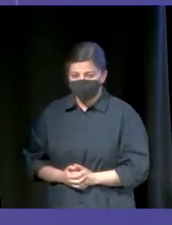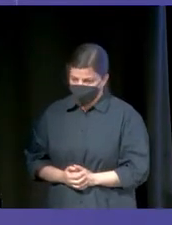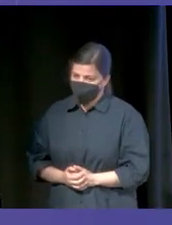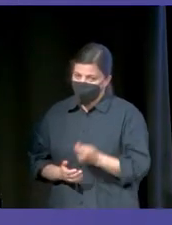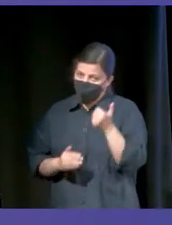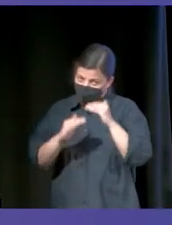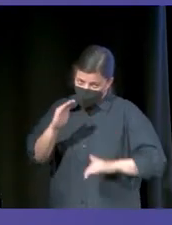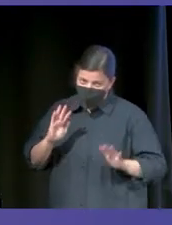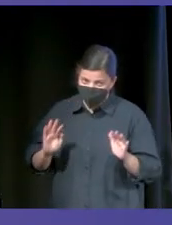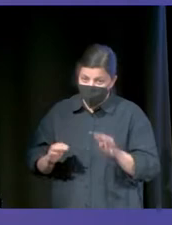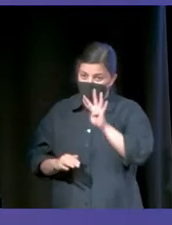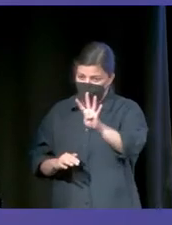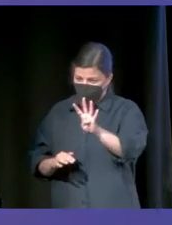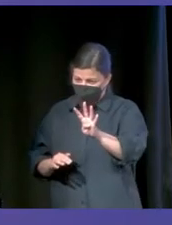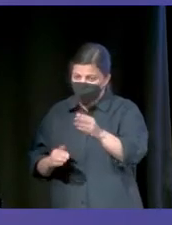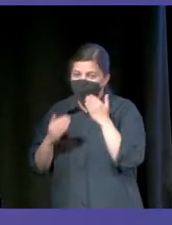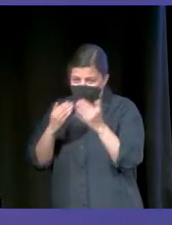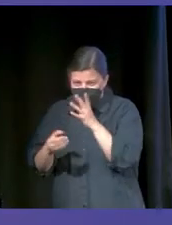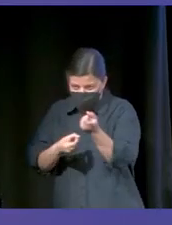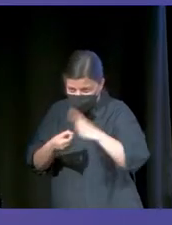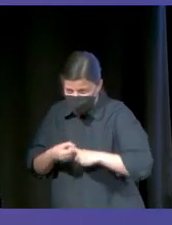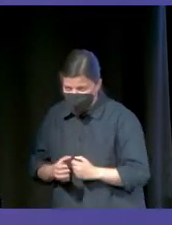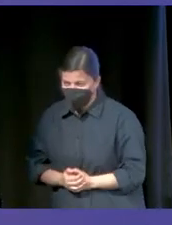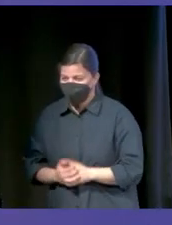Es un poco menos, ¿eh? Son cuatro, pero gracias por participar.